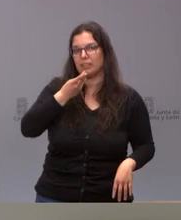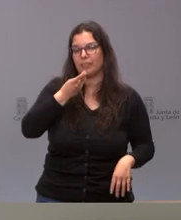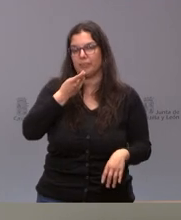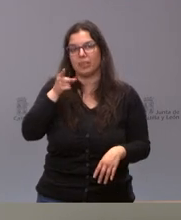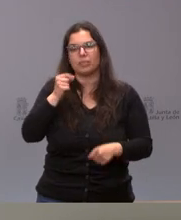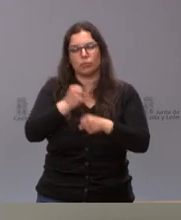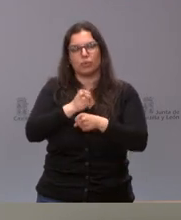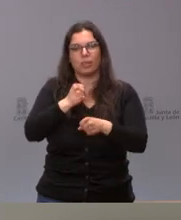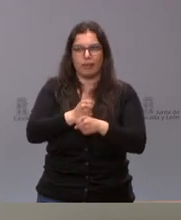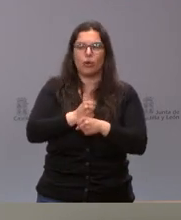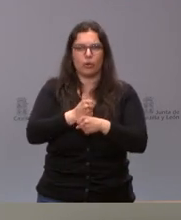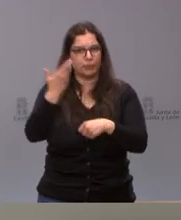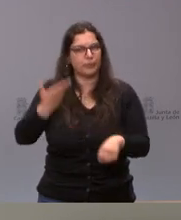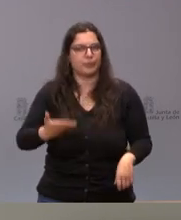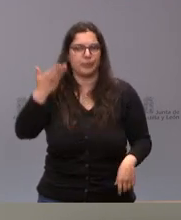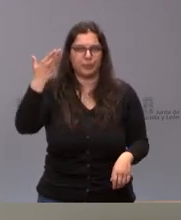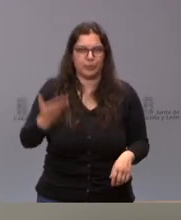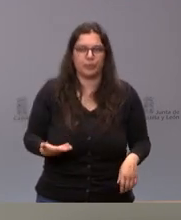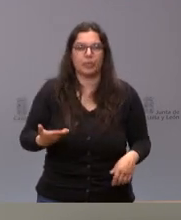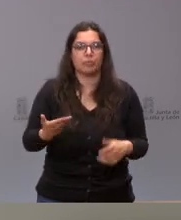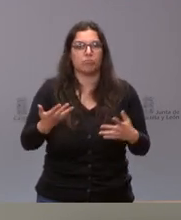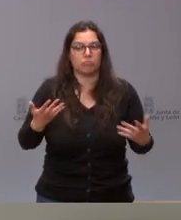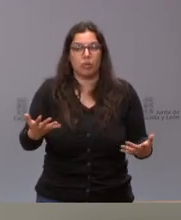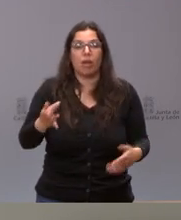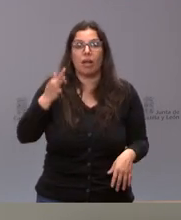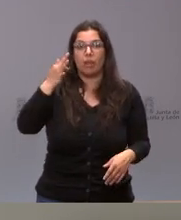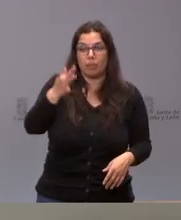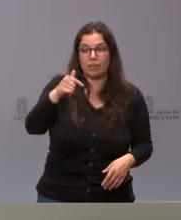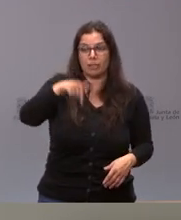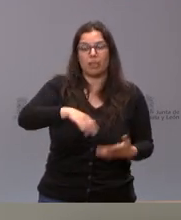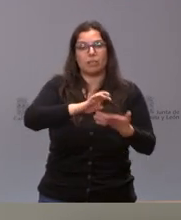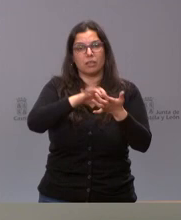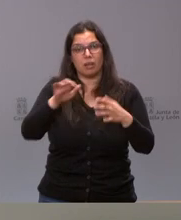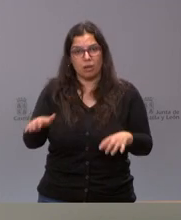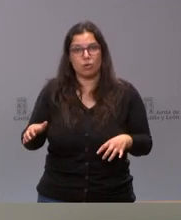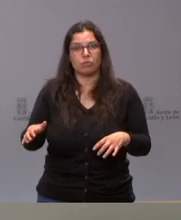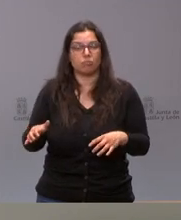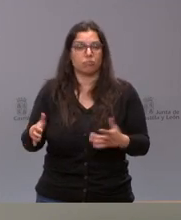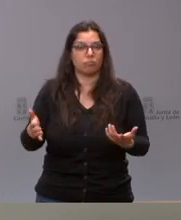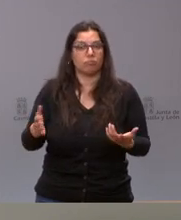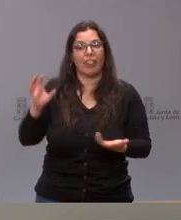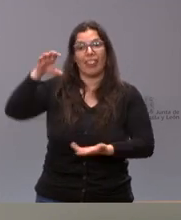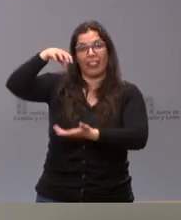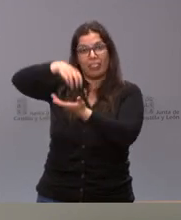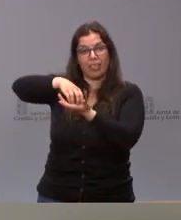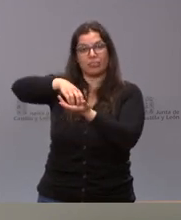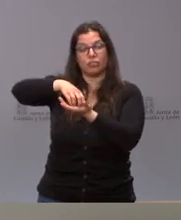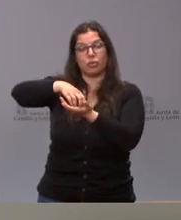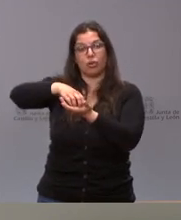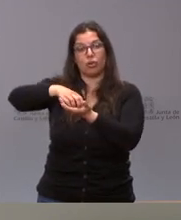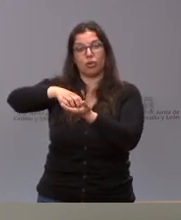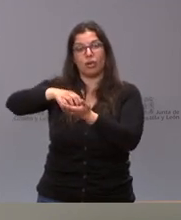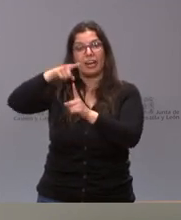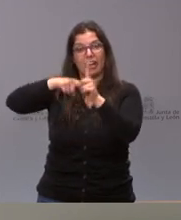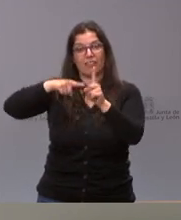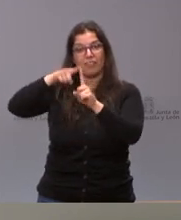Es una tarea ciertamente relevante y que contamos además en Castilla y León con el centro de